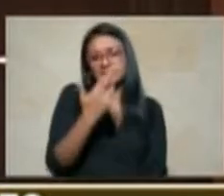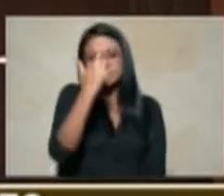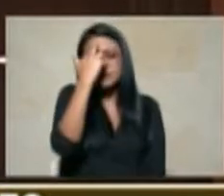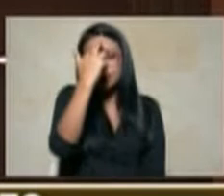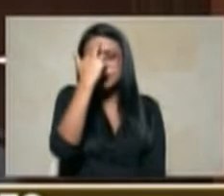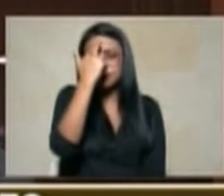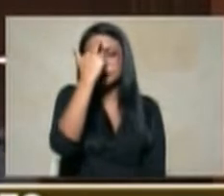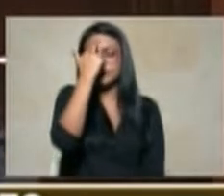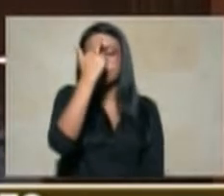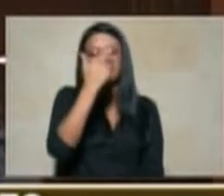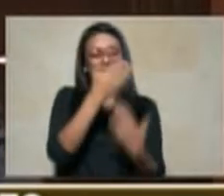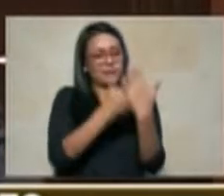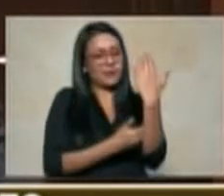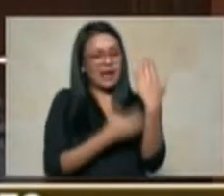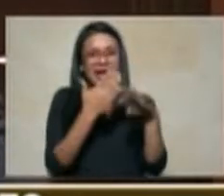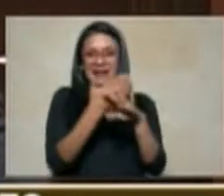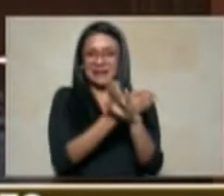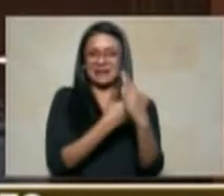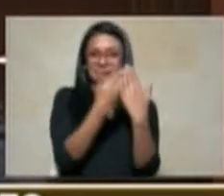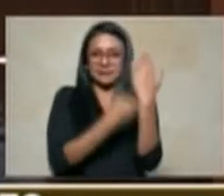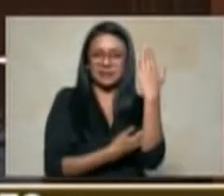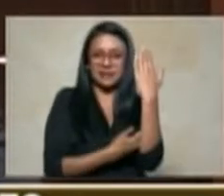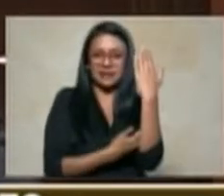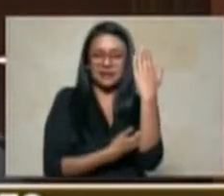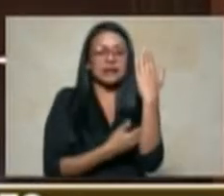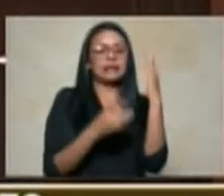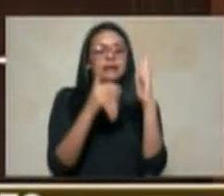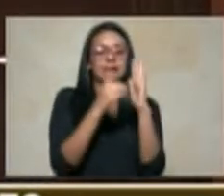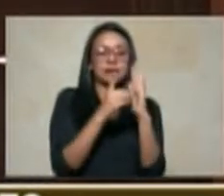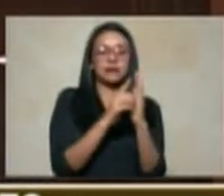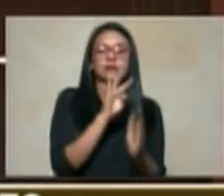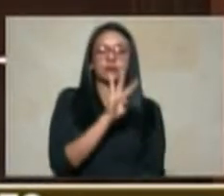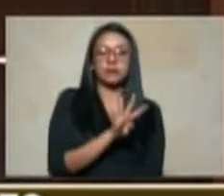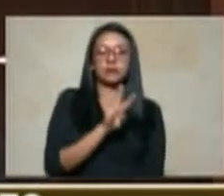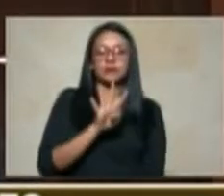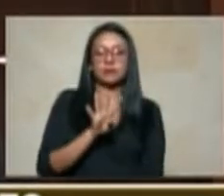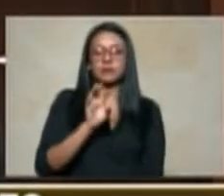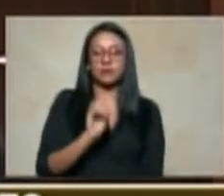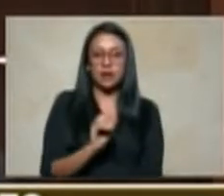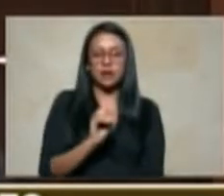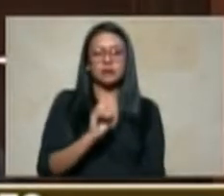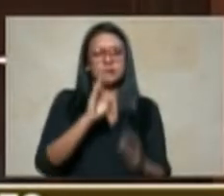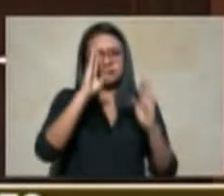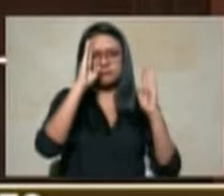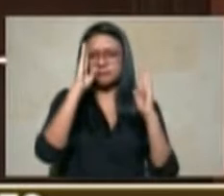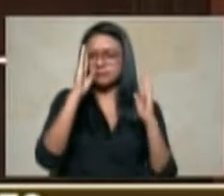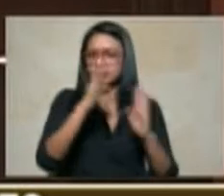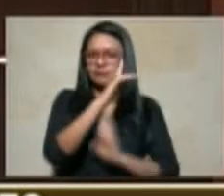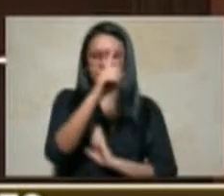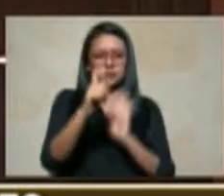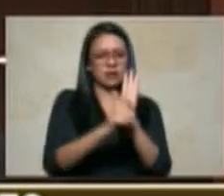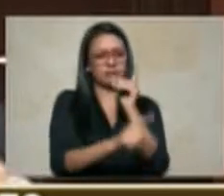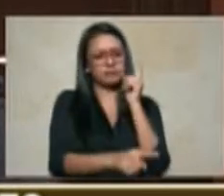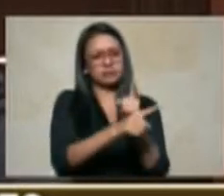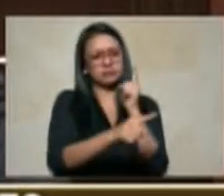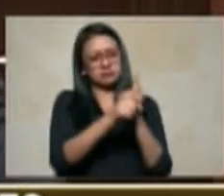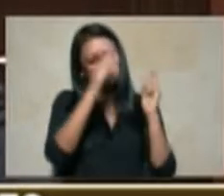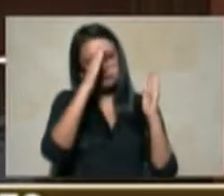que es el decreto 440 es atender de manera integral y oportuna al segundo ocupante